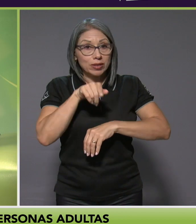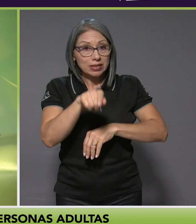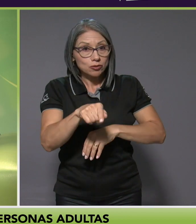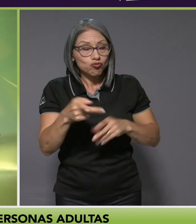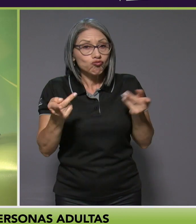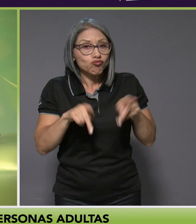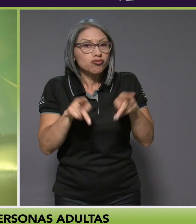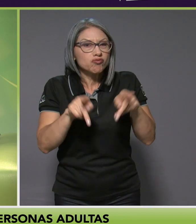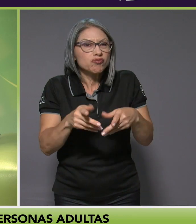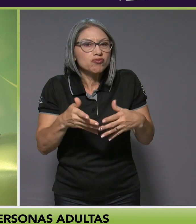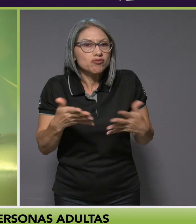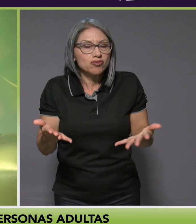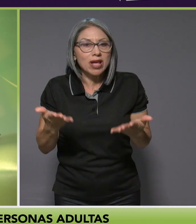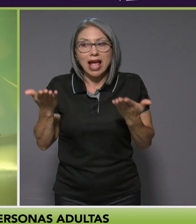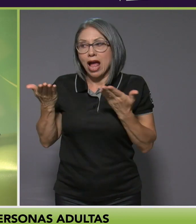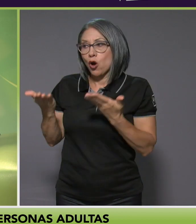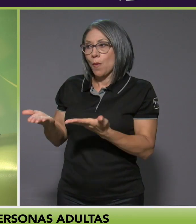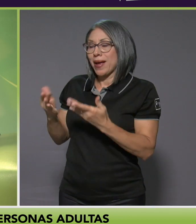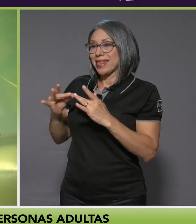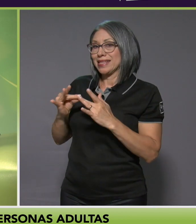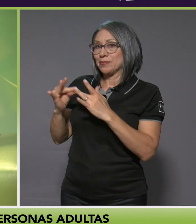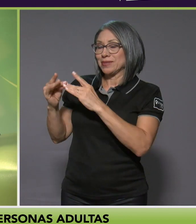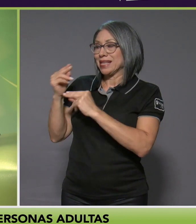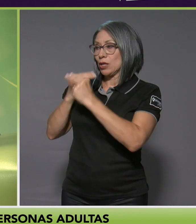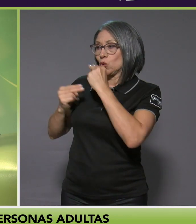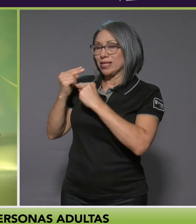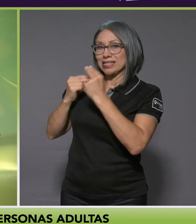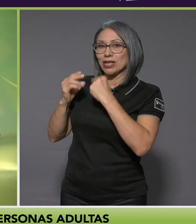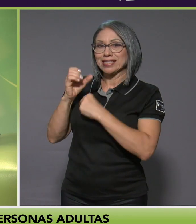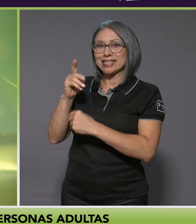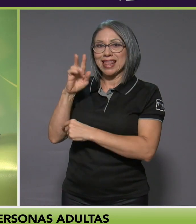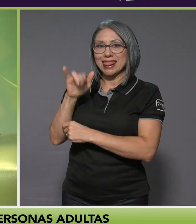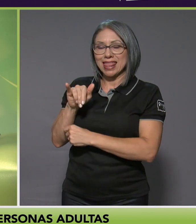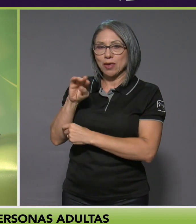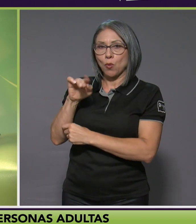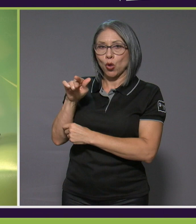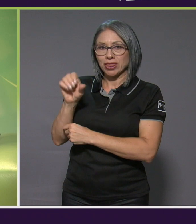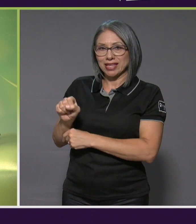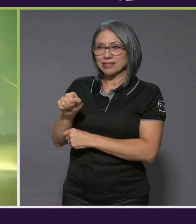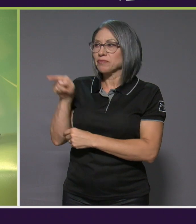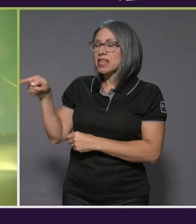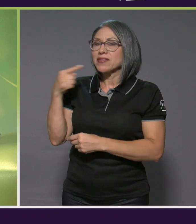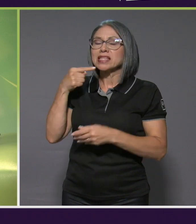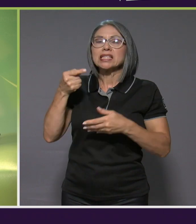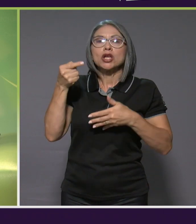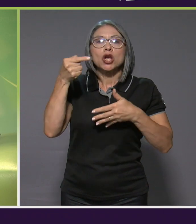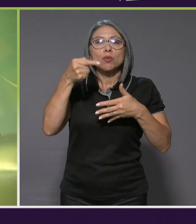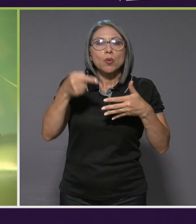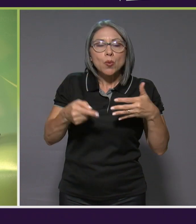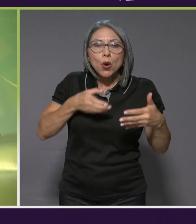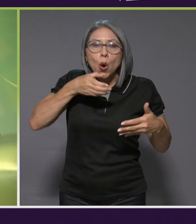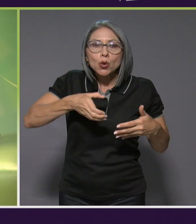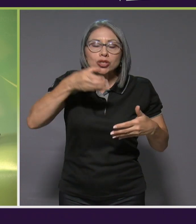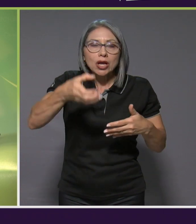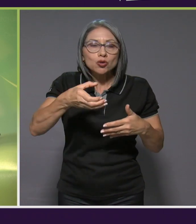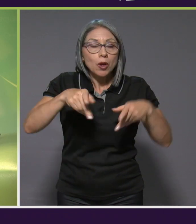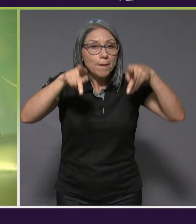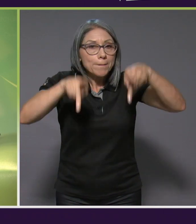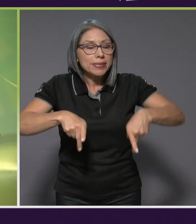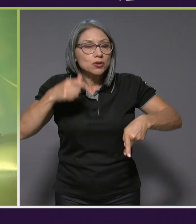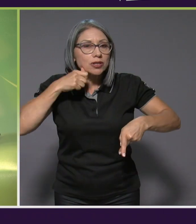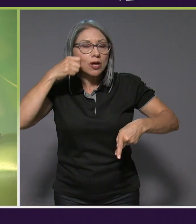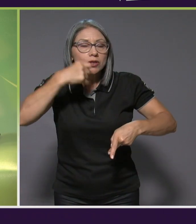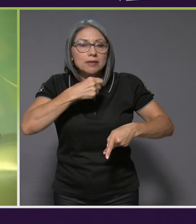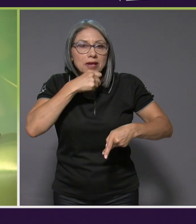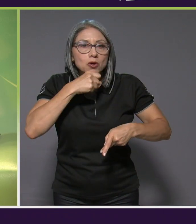tener, nos acompaña la nutricionista Cindy Montes, que nos va a dar algunos consejos para una adecuada alimentación de las personas adultas